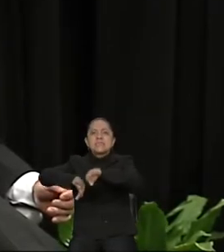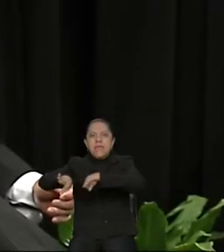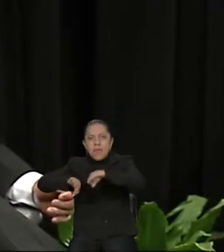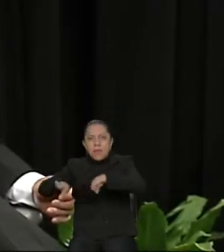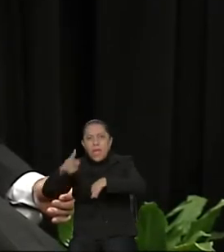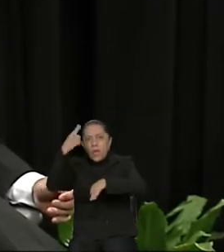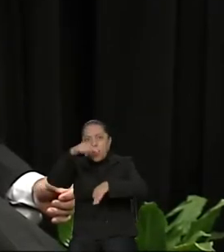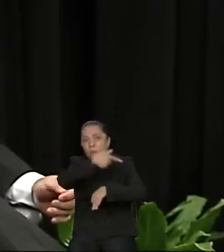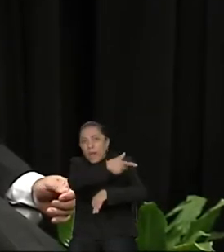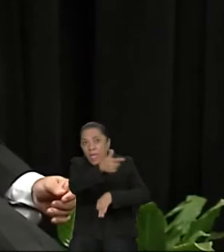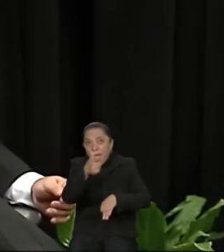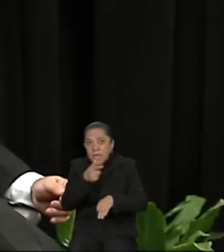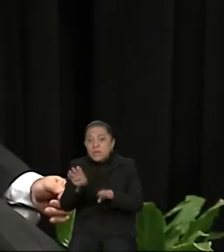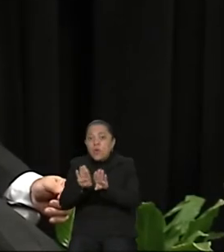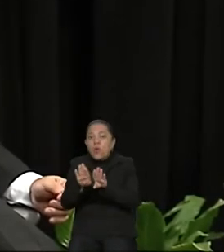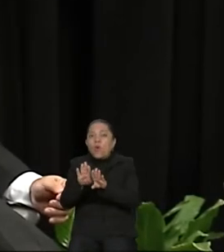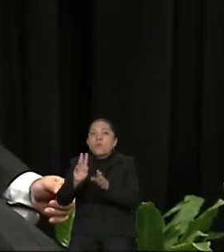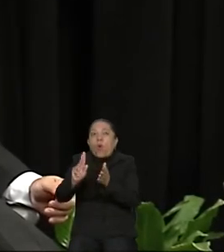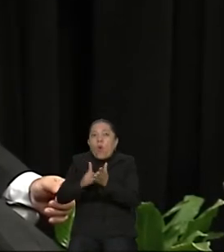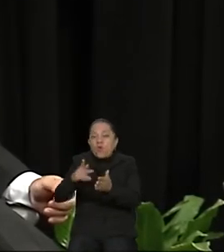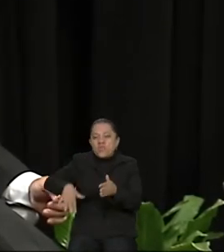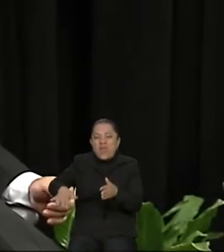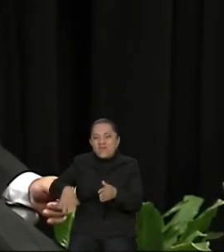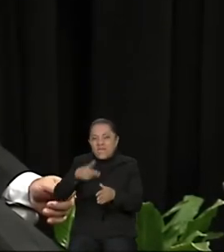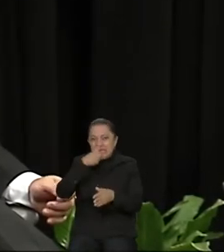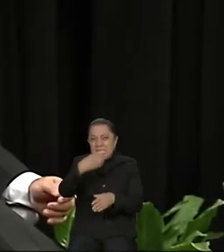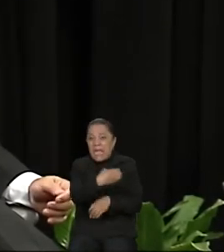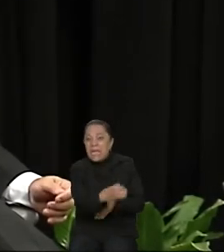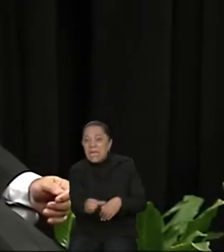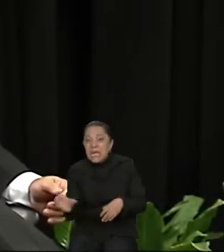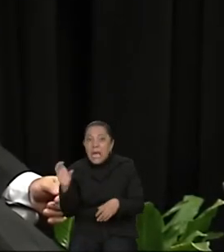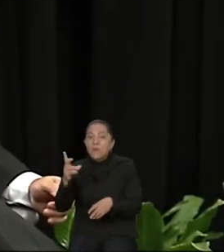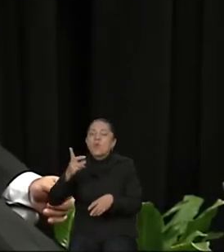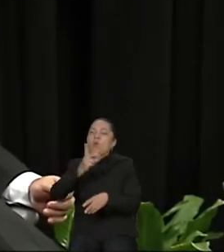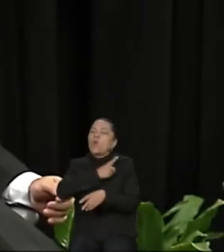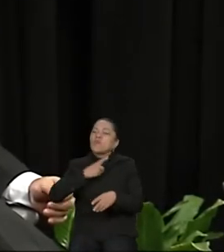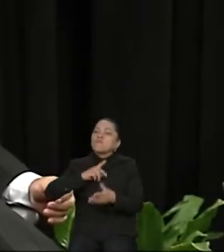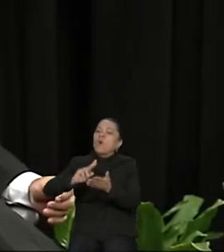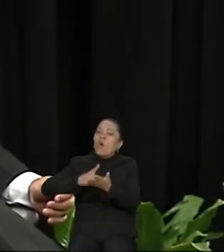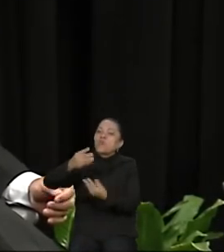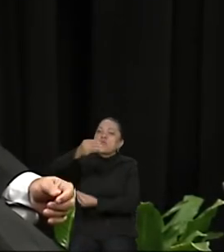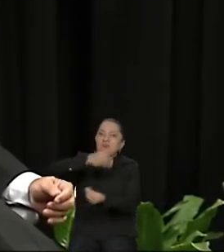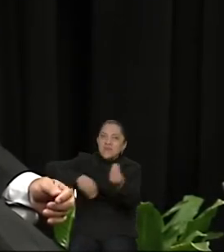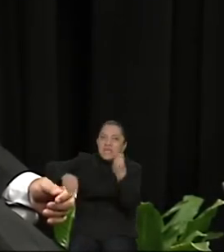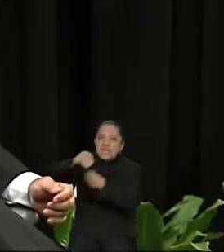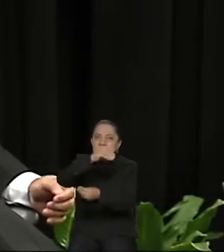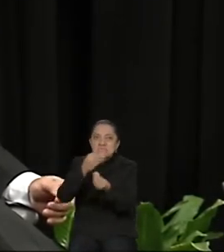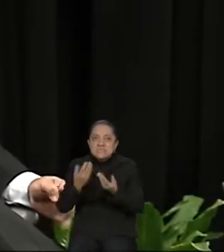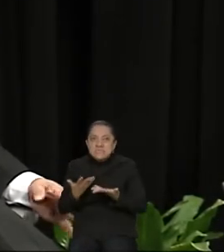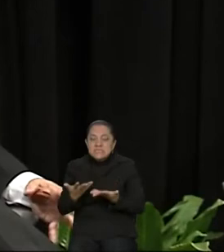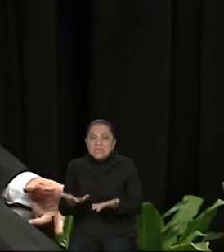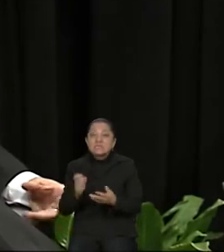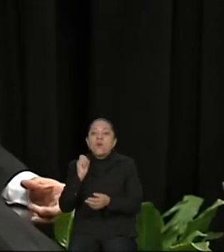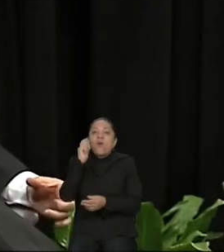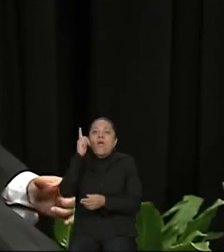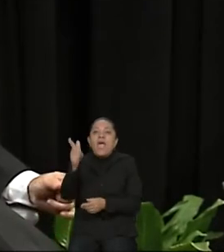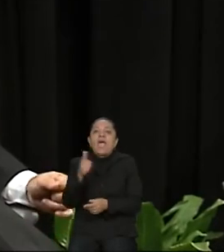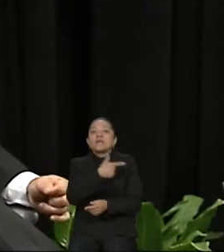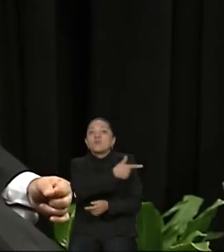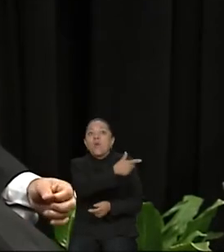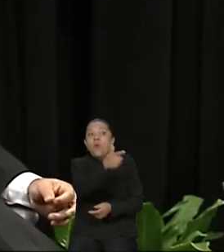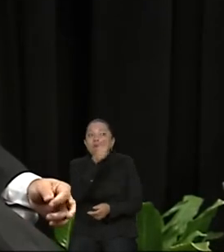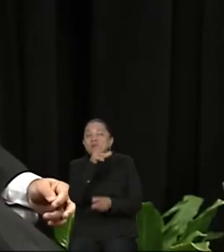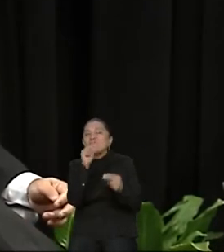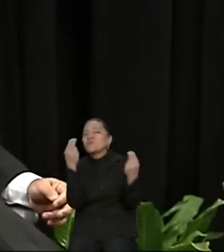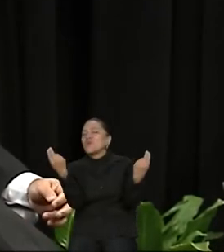reactivar, como dije hace un ratito el campo. Lo tenemos que reactivar, tenemos que reactivar algo que ellos no tengan la necesidad